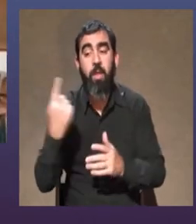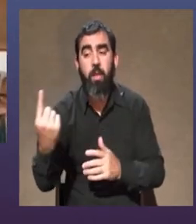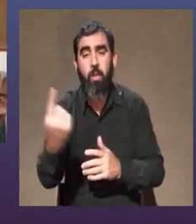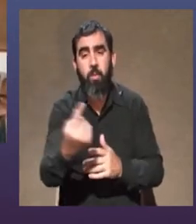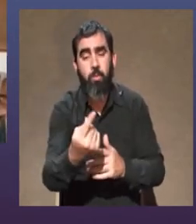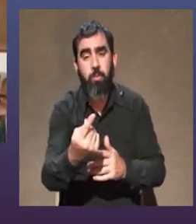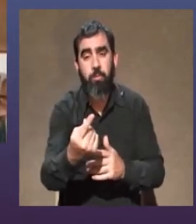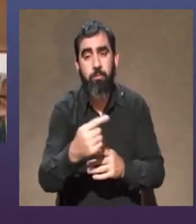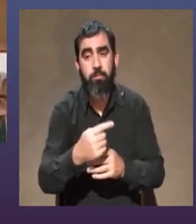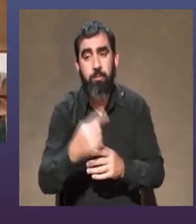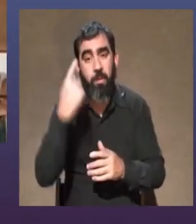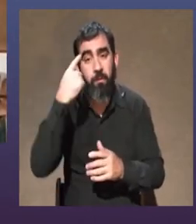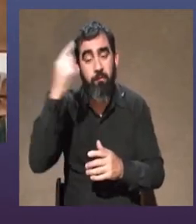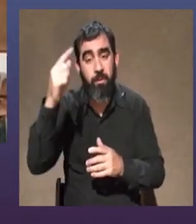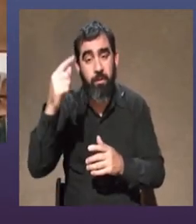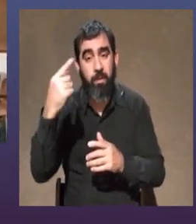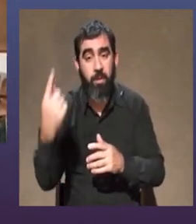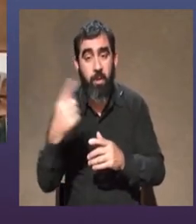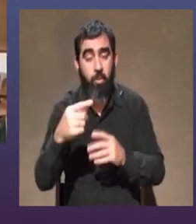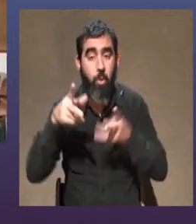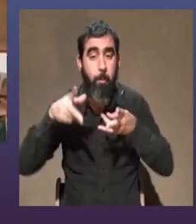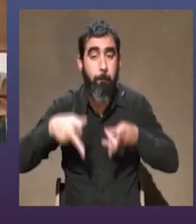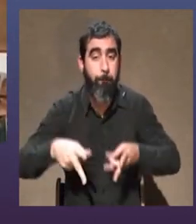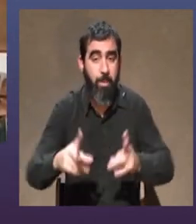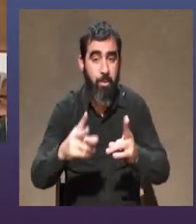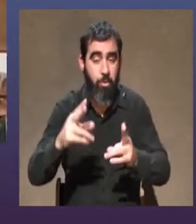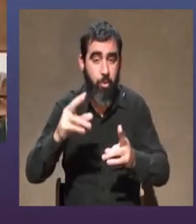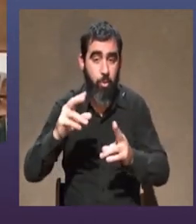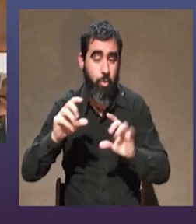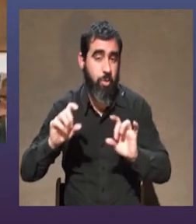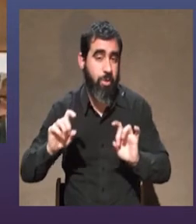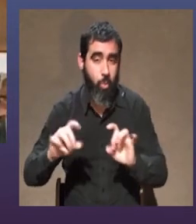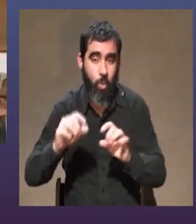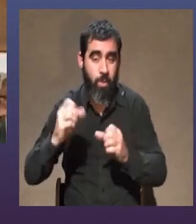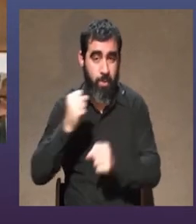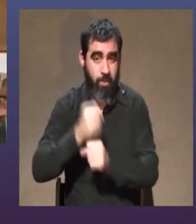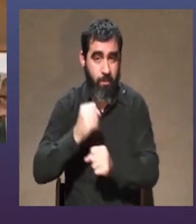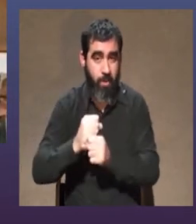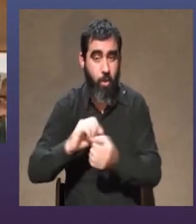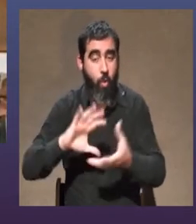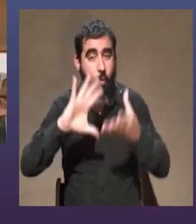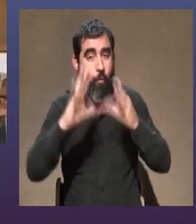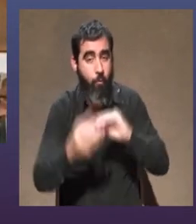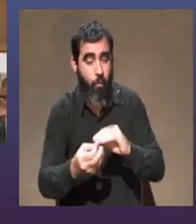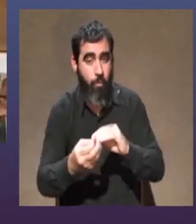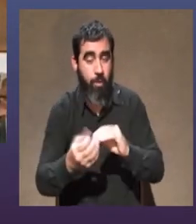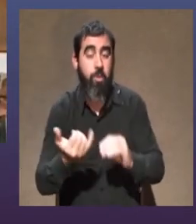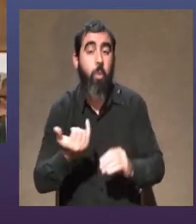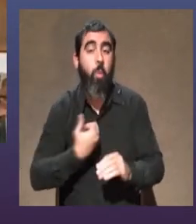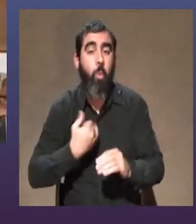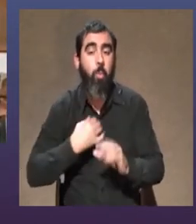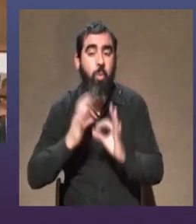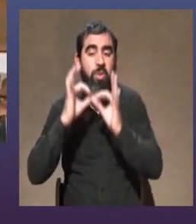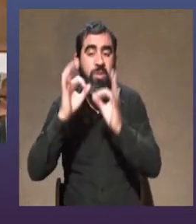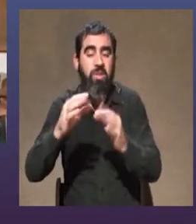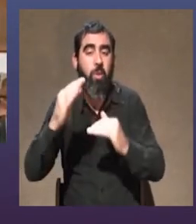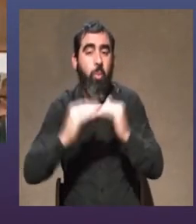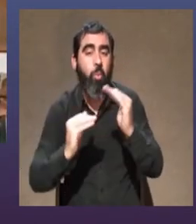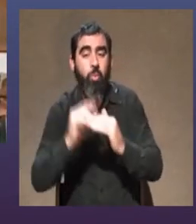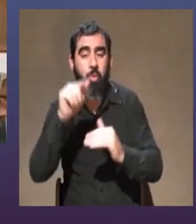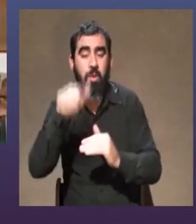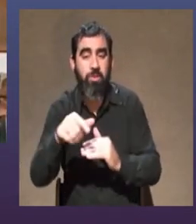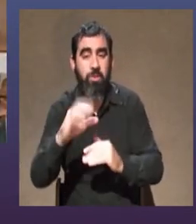ustedes son creadores de metodologías originales de trabajo. ¿Cómo se llega a esta construcción?